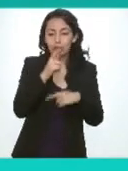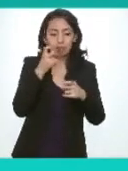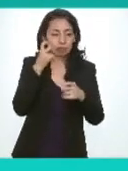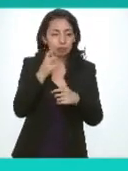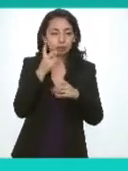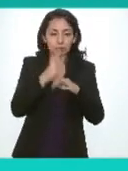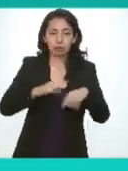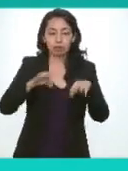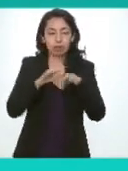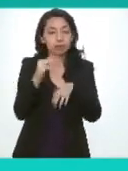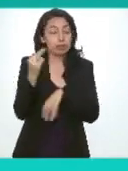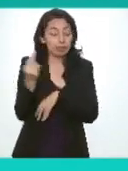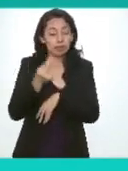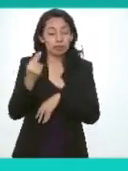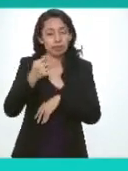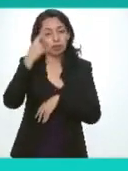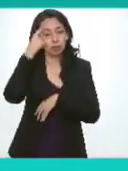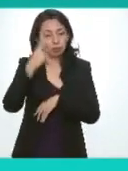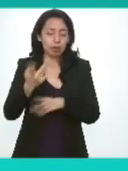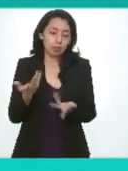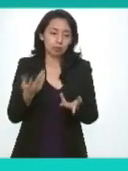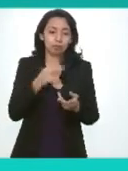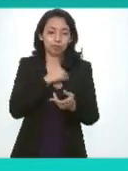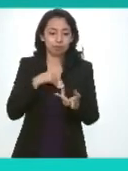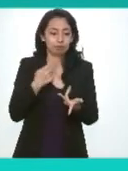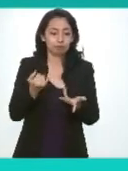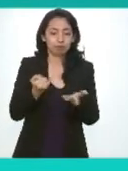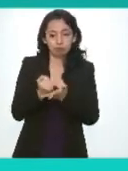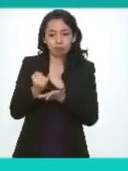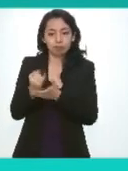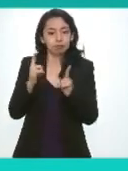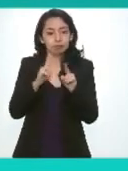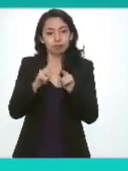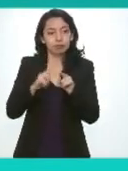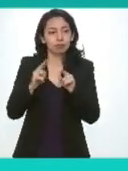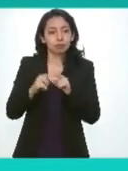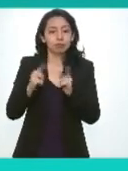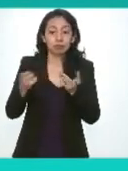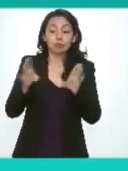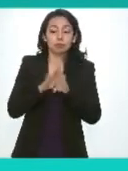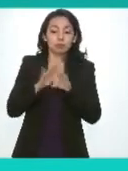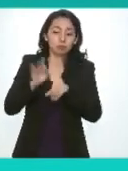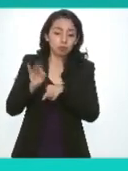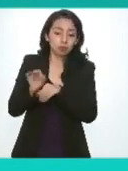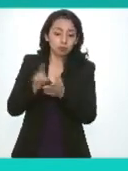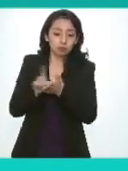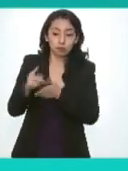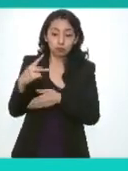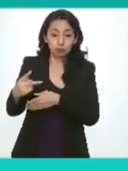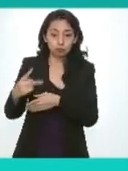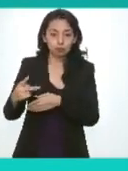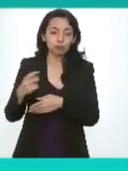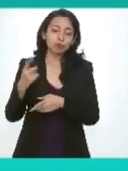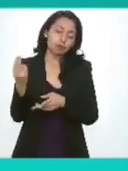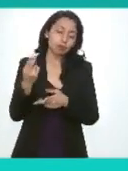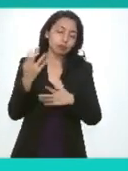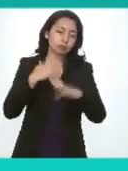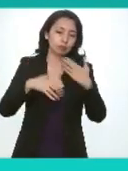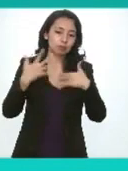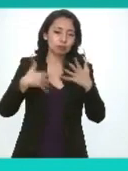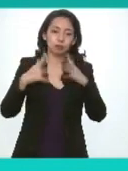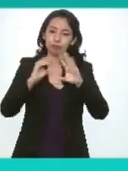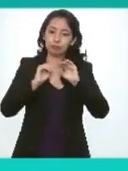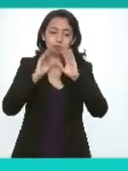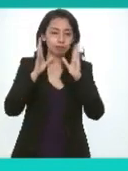componente indispensable para poder transmitir los alcances la utilidad del derecho a saber para lograr también